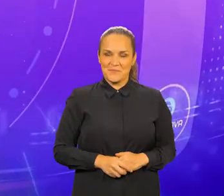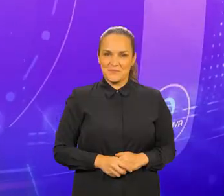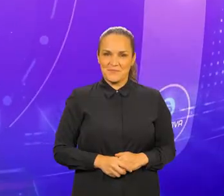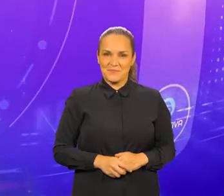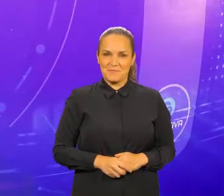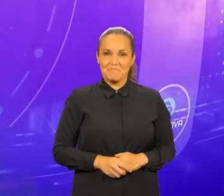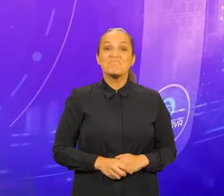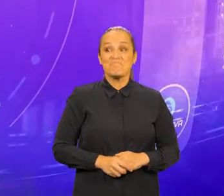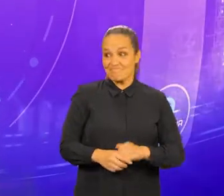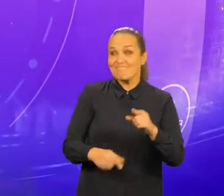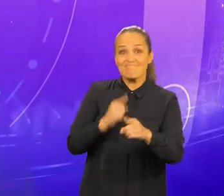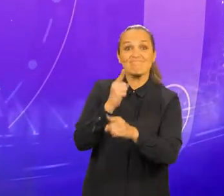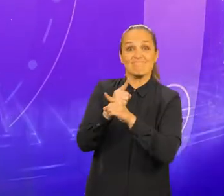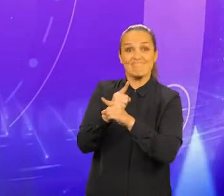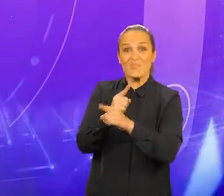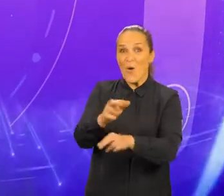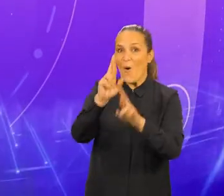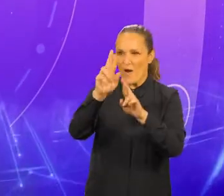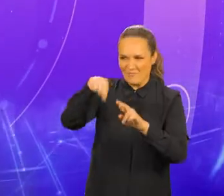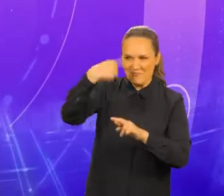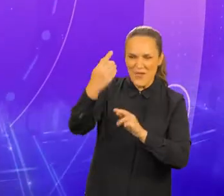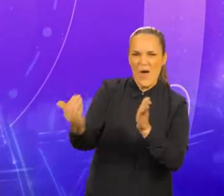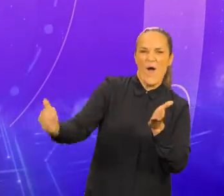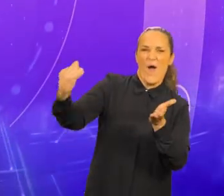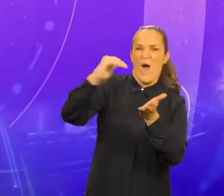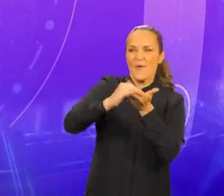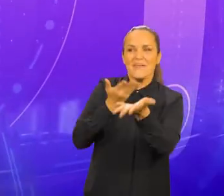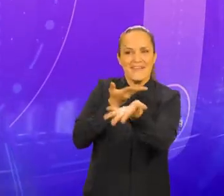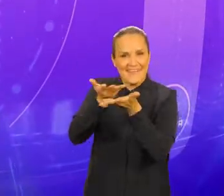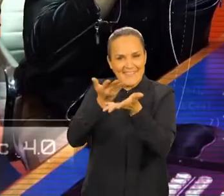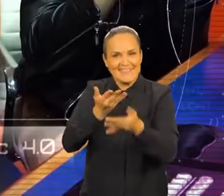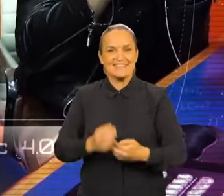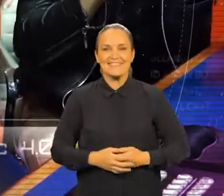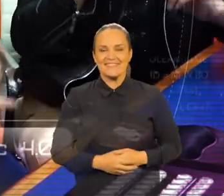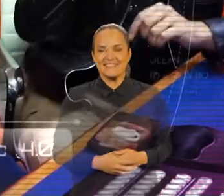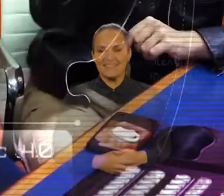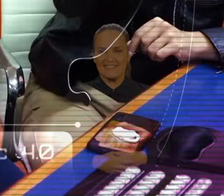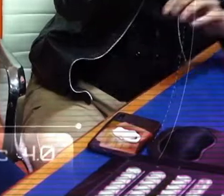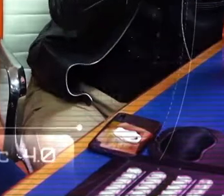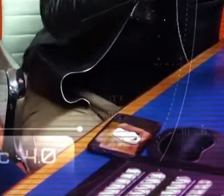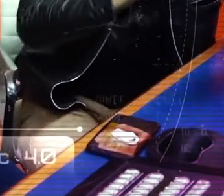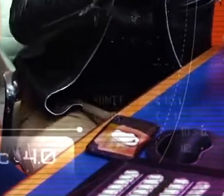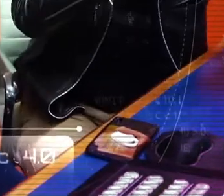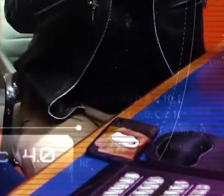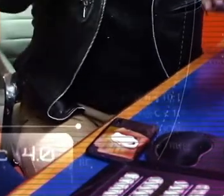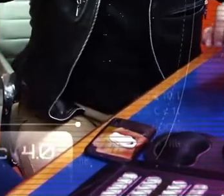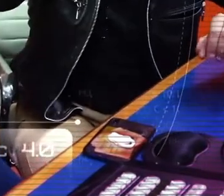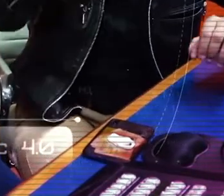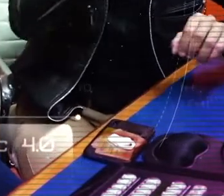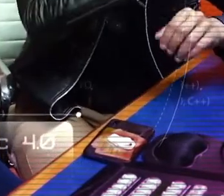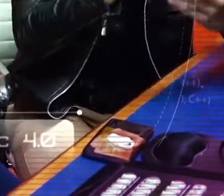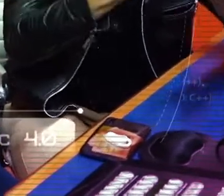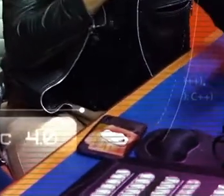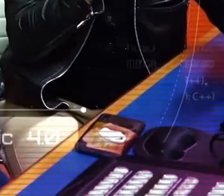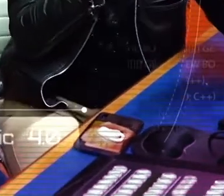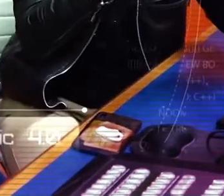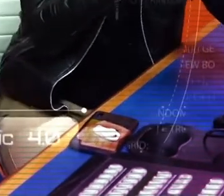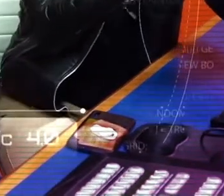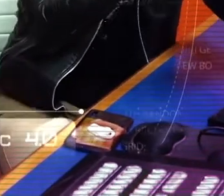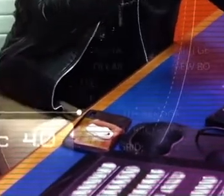Así es. Esperamos seguir viéndonos en otras oportunidades. Bien, un momento. Yo quisiera